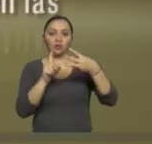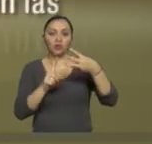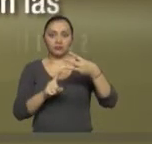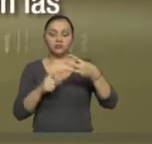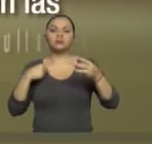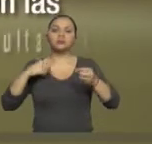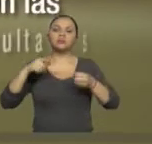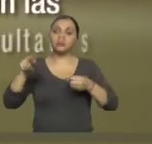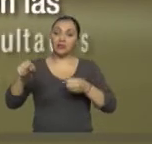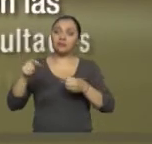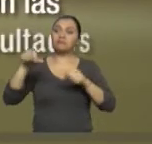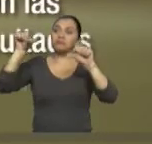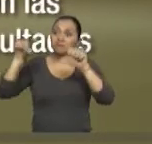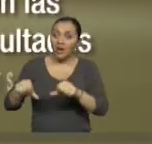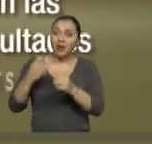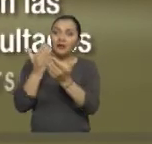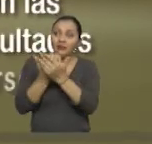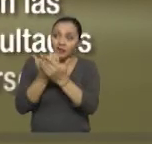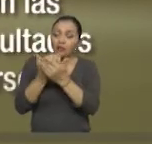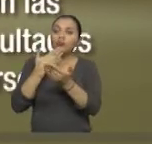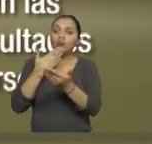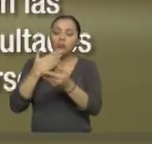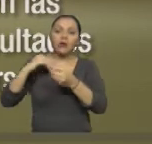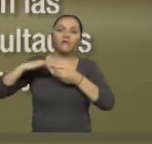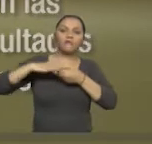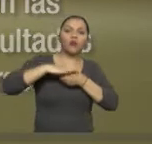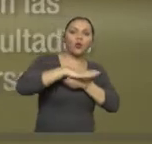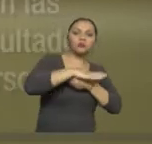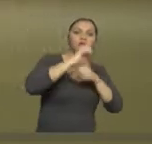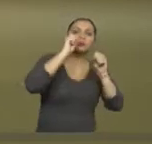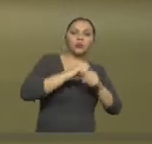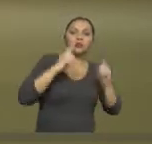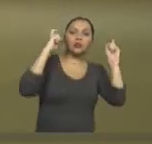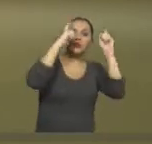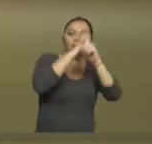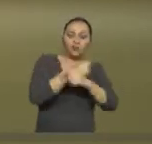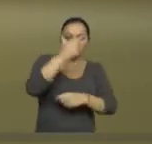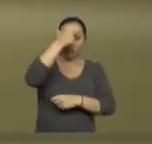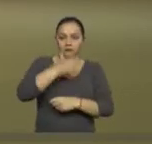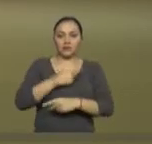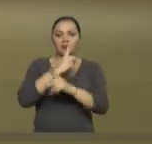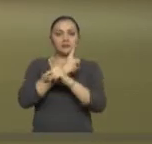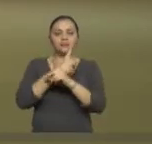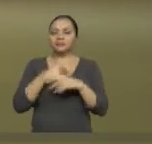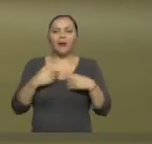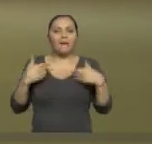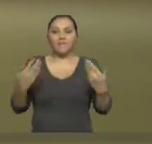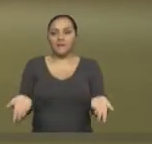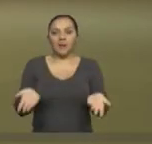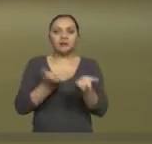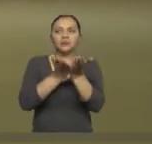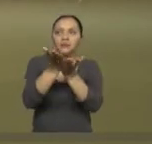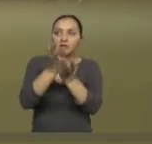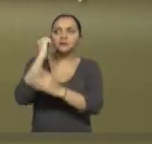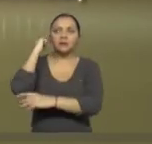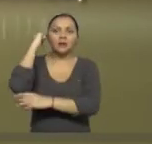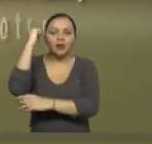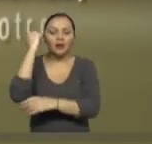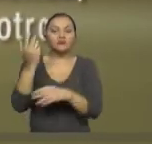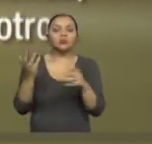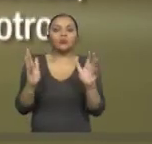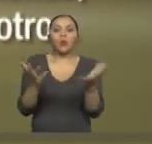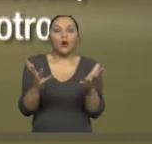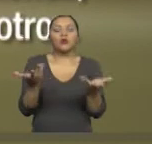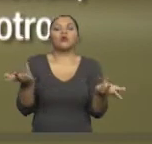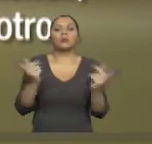en las facilidades o dificultades que tiene la persona para acceder a servicios y derechos básicos